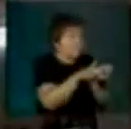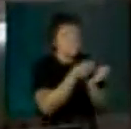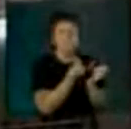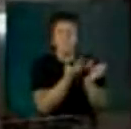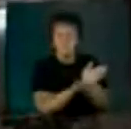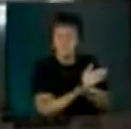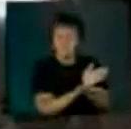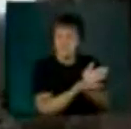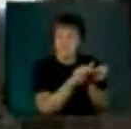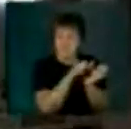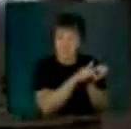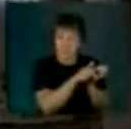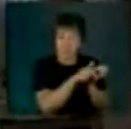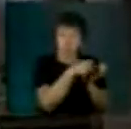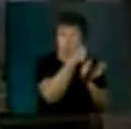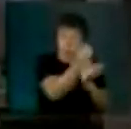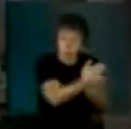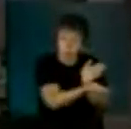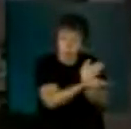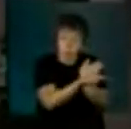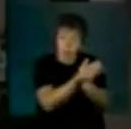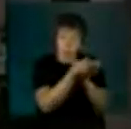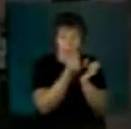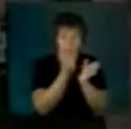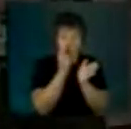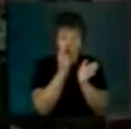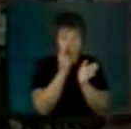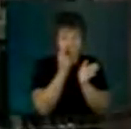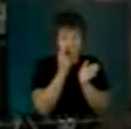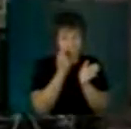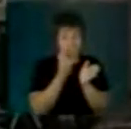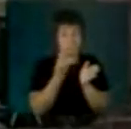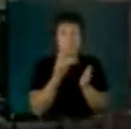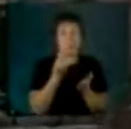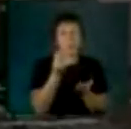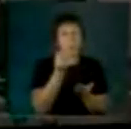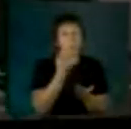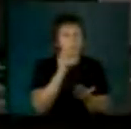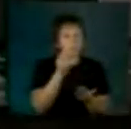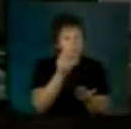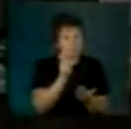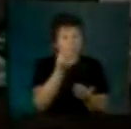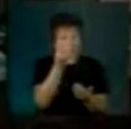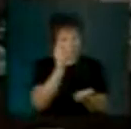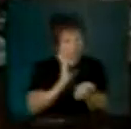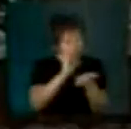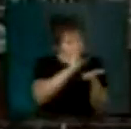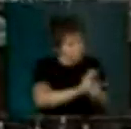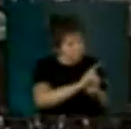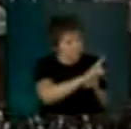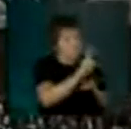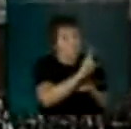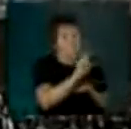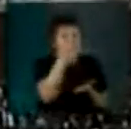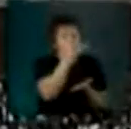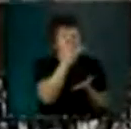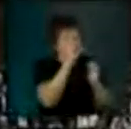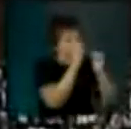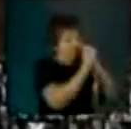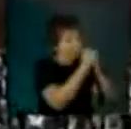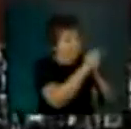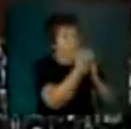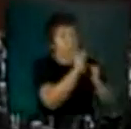otros, cuando estamos dispuestos a pagar para apoyar las energías renovables